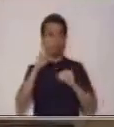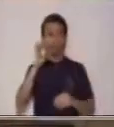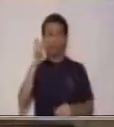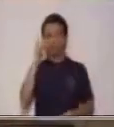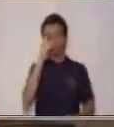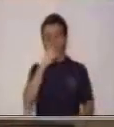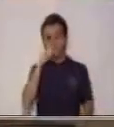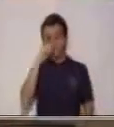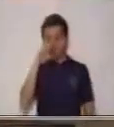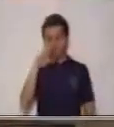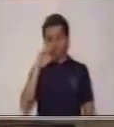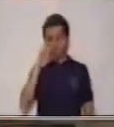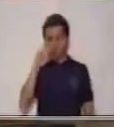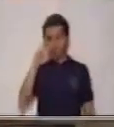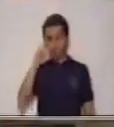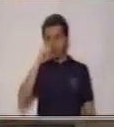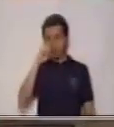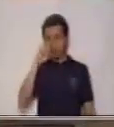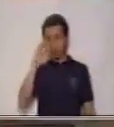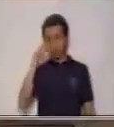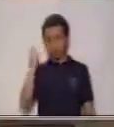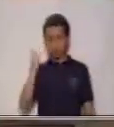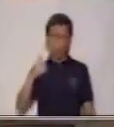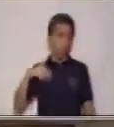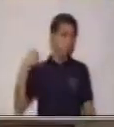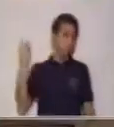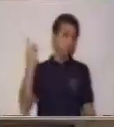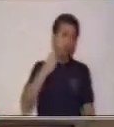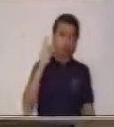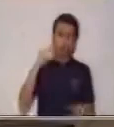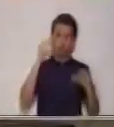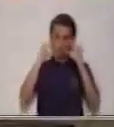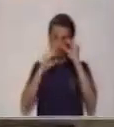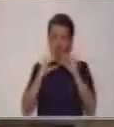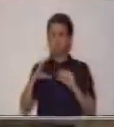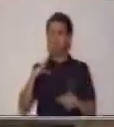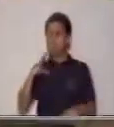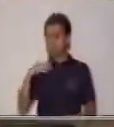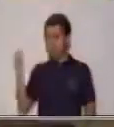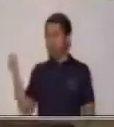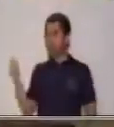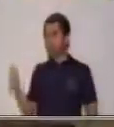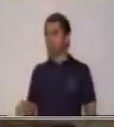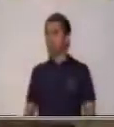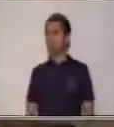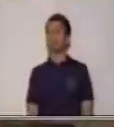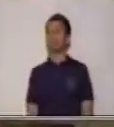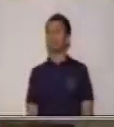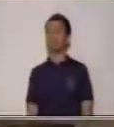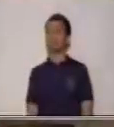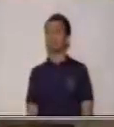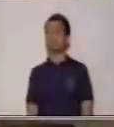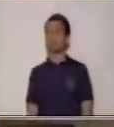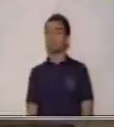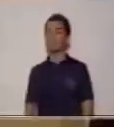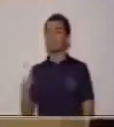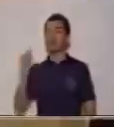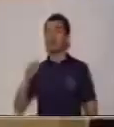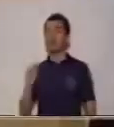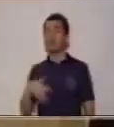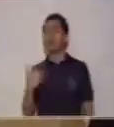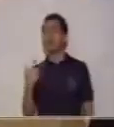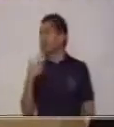general. La mayoría de los textos tiene esa estructura. Pero ahora sí, vamos a hablar sobre los